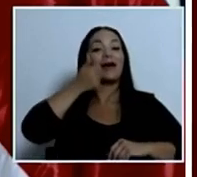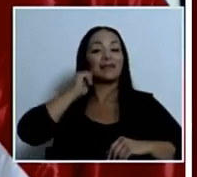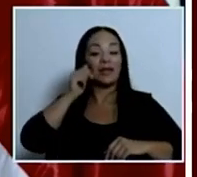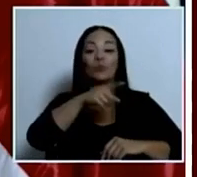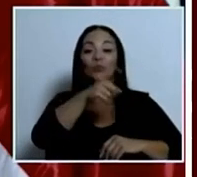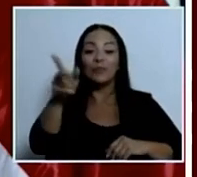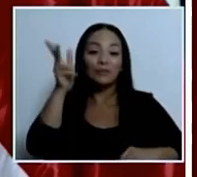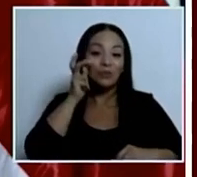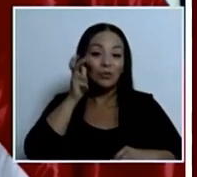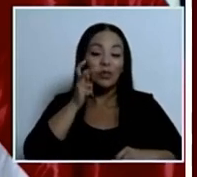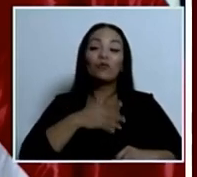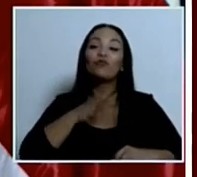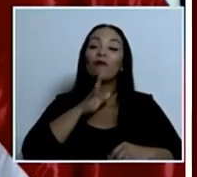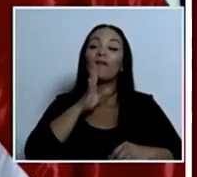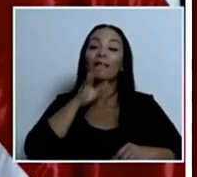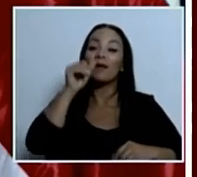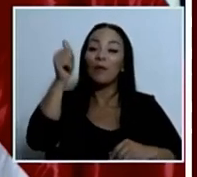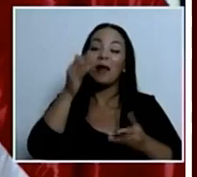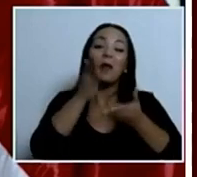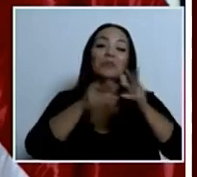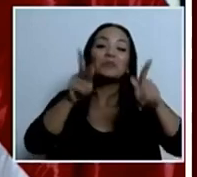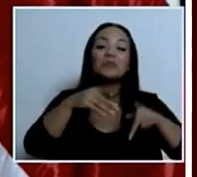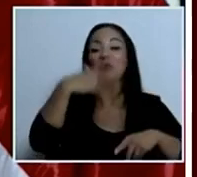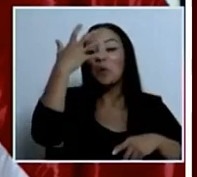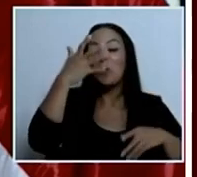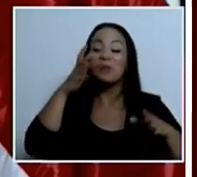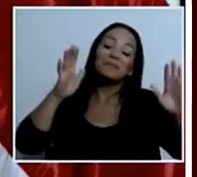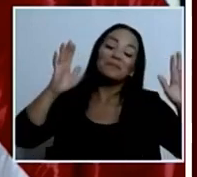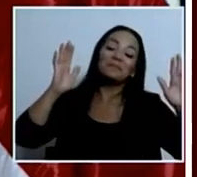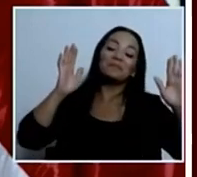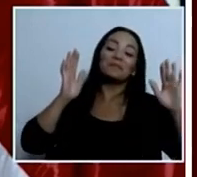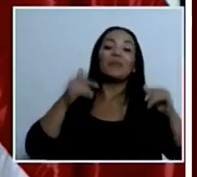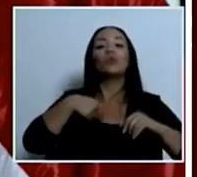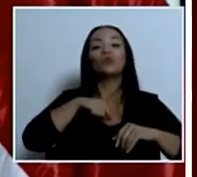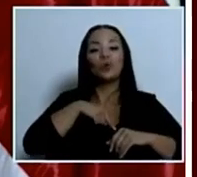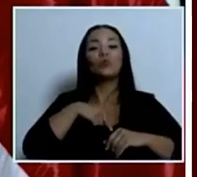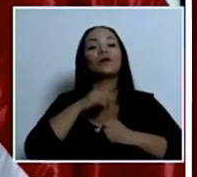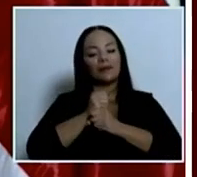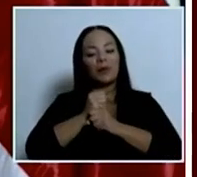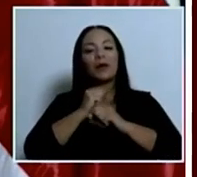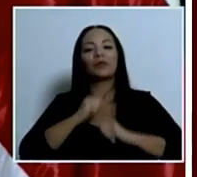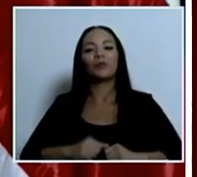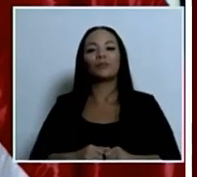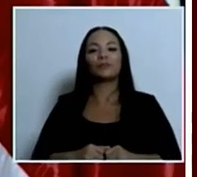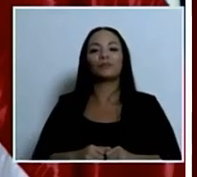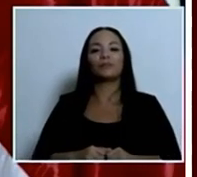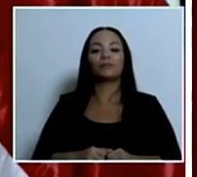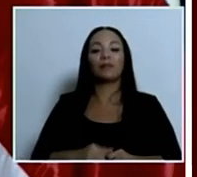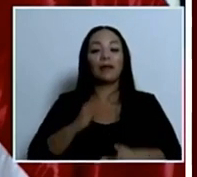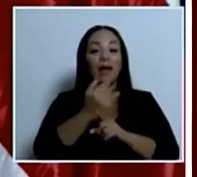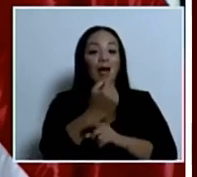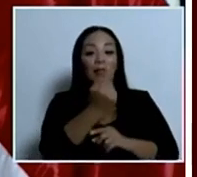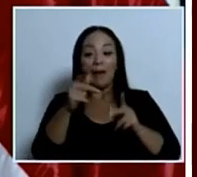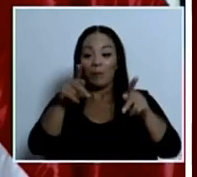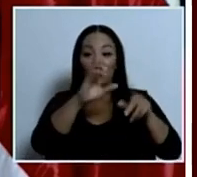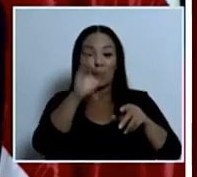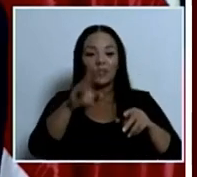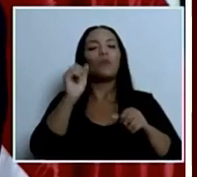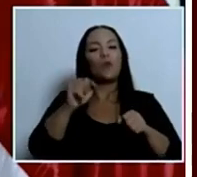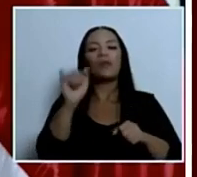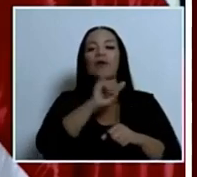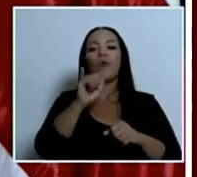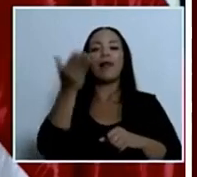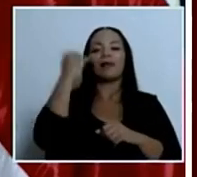la abuela, alguna gente se enojó. Eso es lo que estamos haciendo. Cada costarricense puede ser un Juan Santa María. Muchas gracias, los